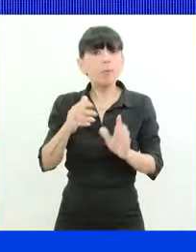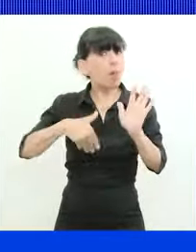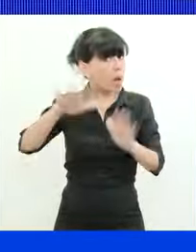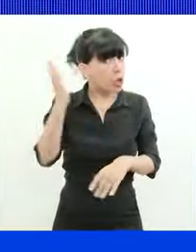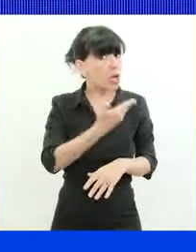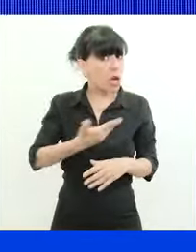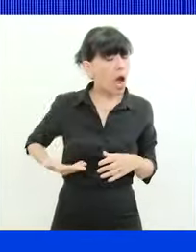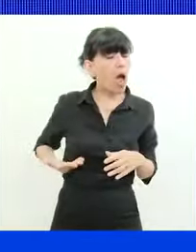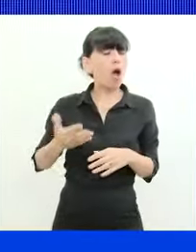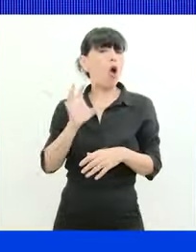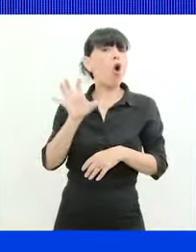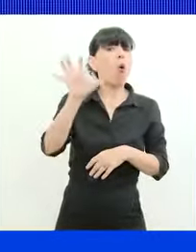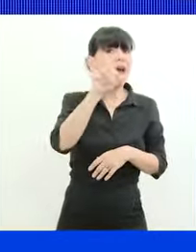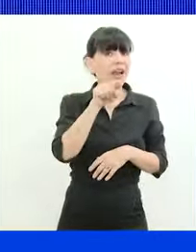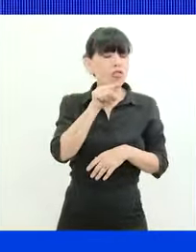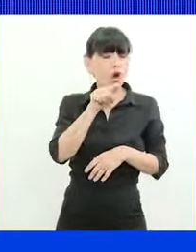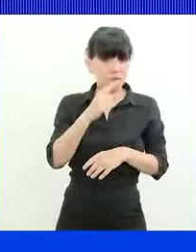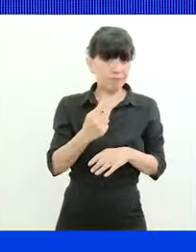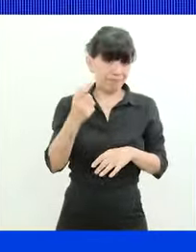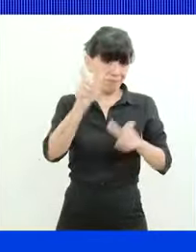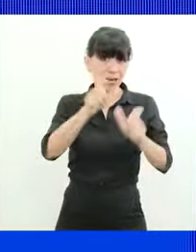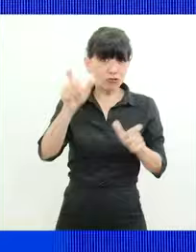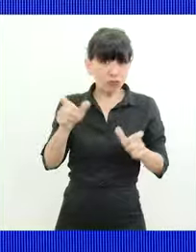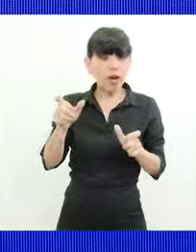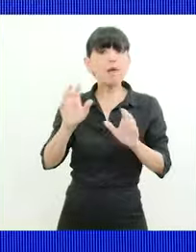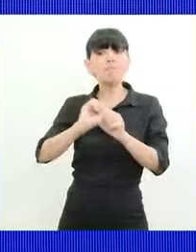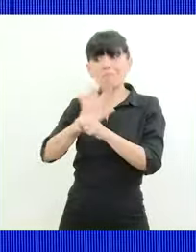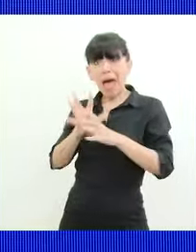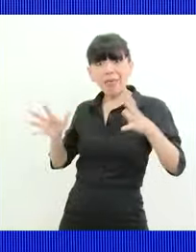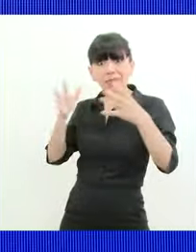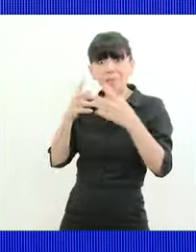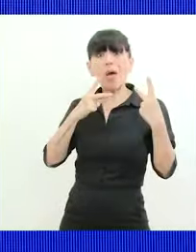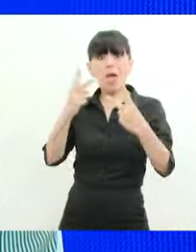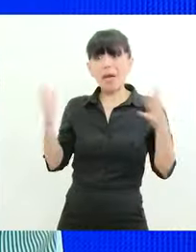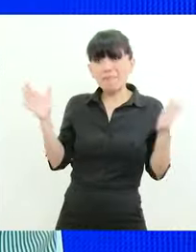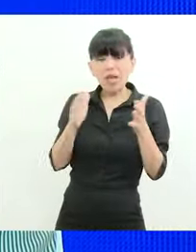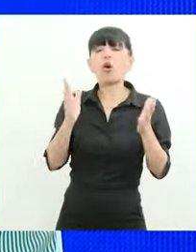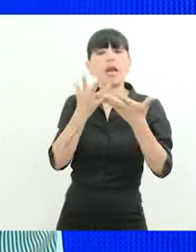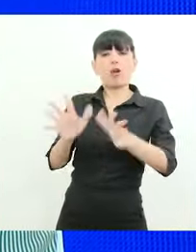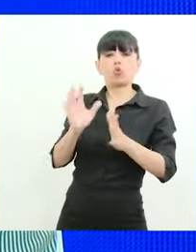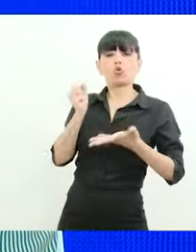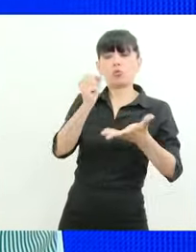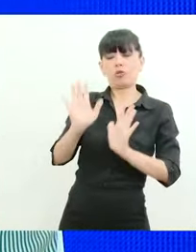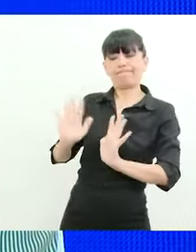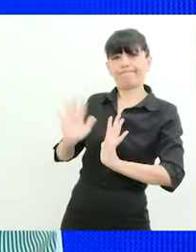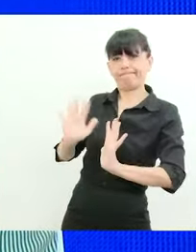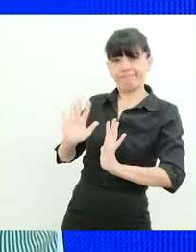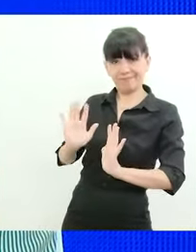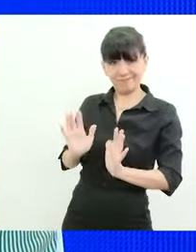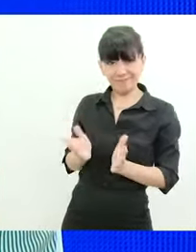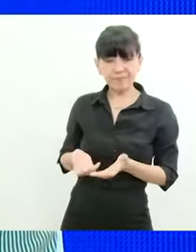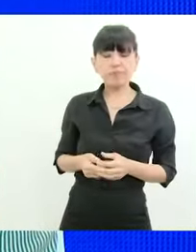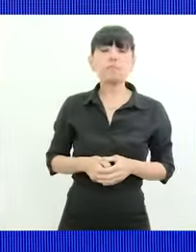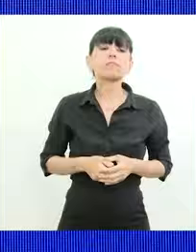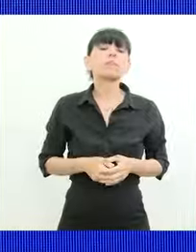expresamente en el consenso fiscal que firmaron con Macri en el año 2018 a pesar de eso